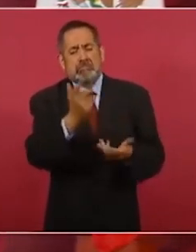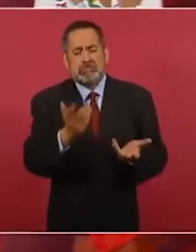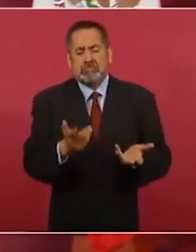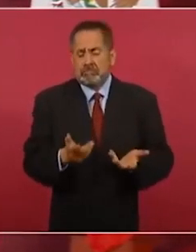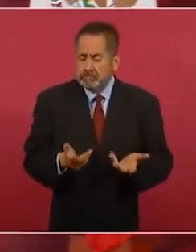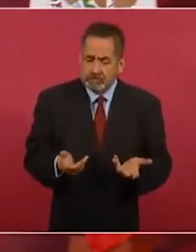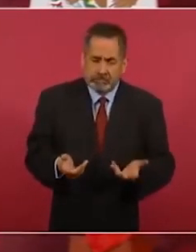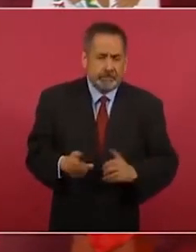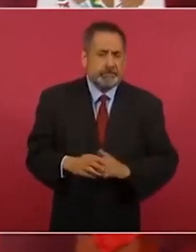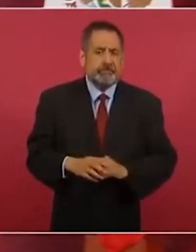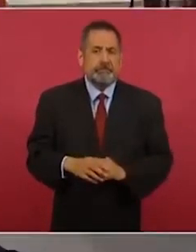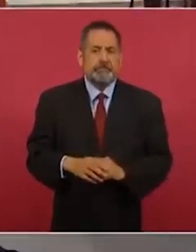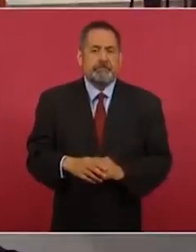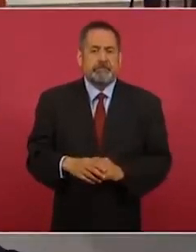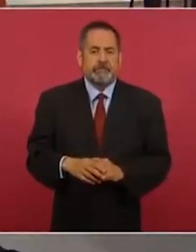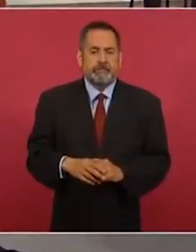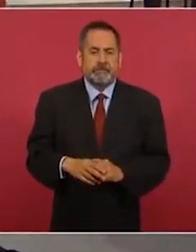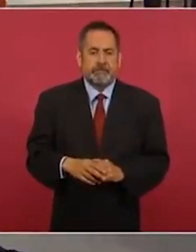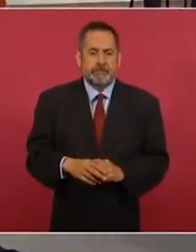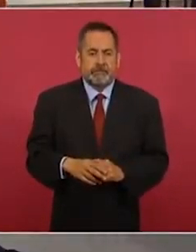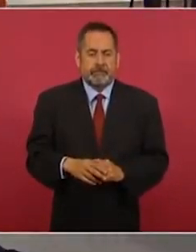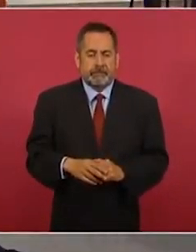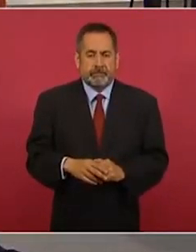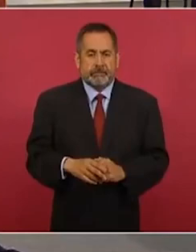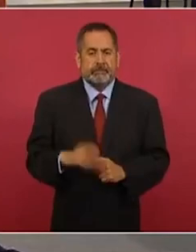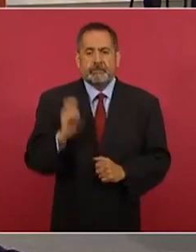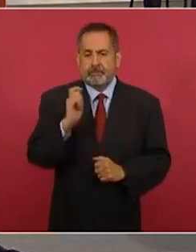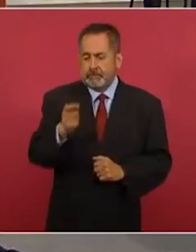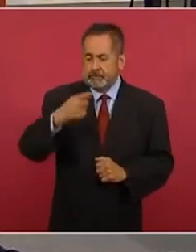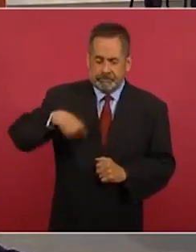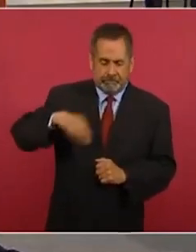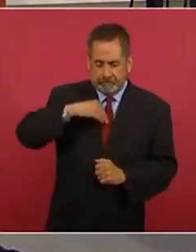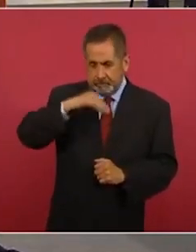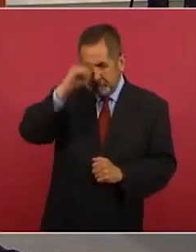Entonces, lo que estamos buscando